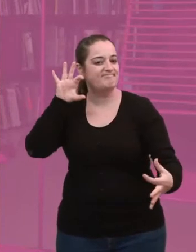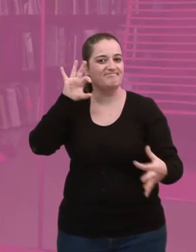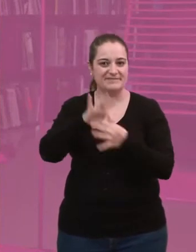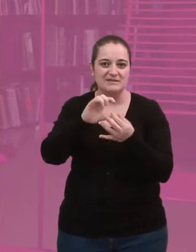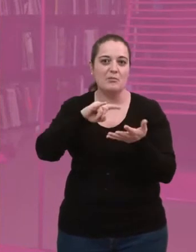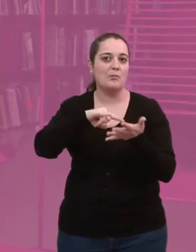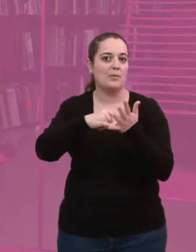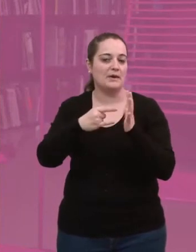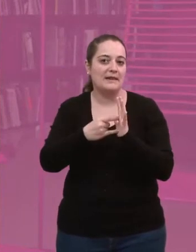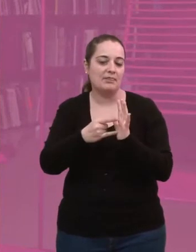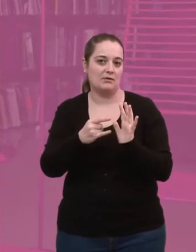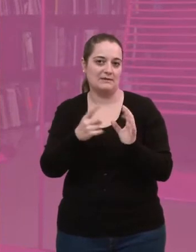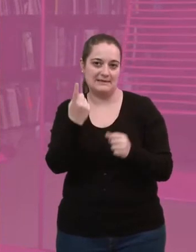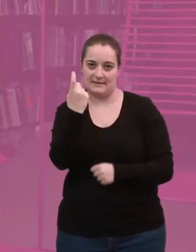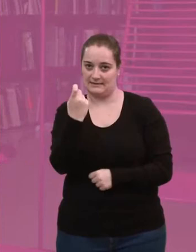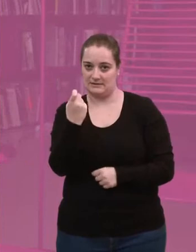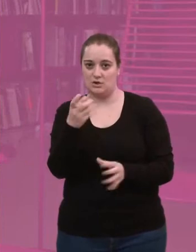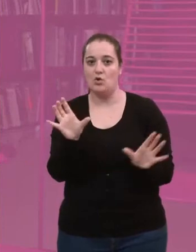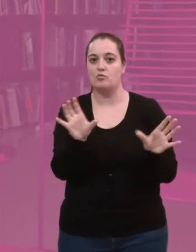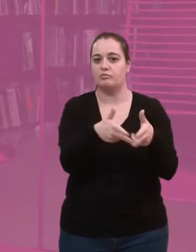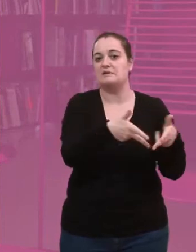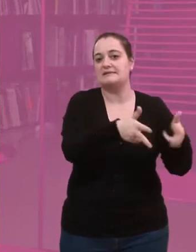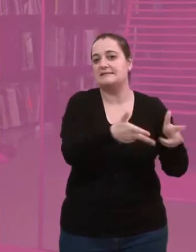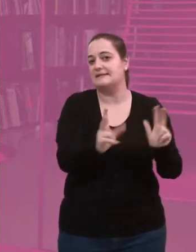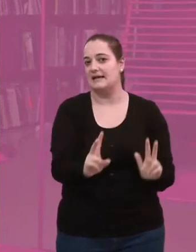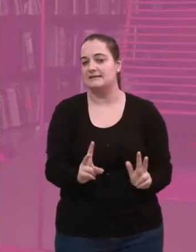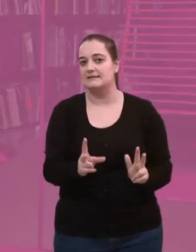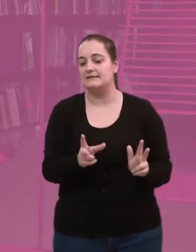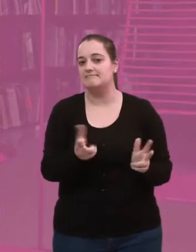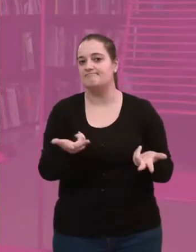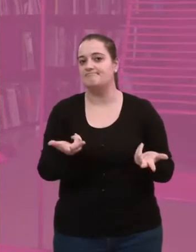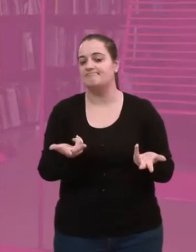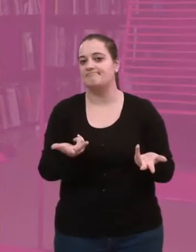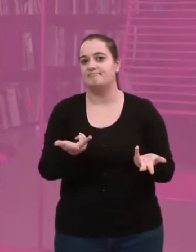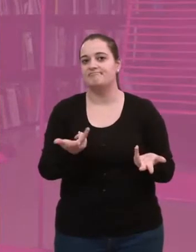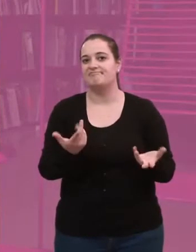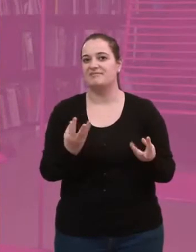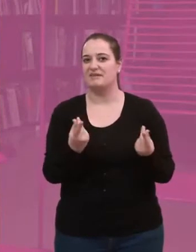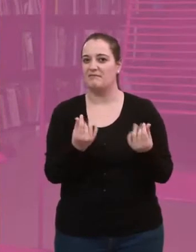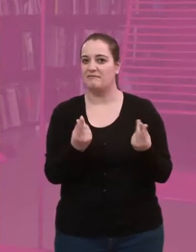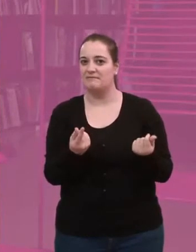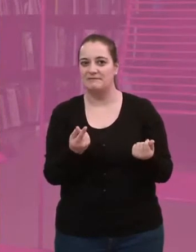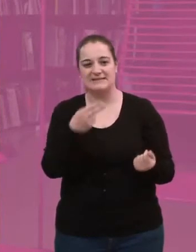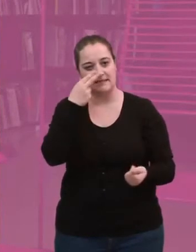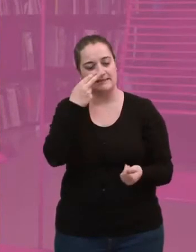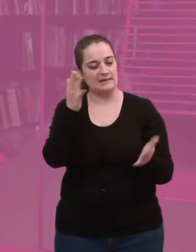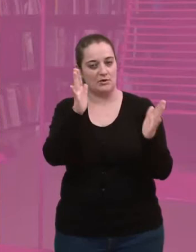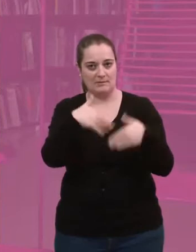Y creo que sin eso el proyecto no estaría completo. Si simplemente hubiéramos cogido un grupillo de sillas las que hubiéramos puesto no